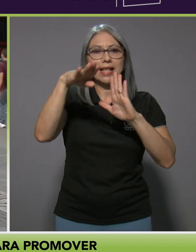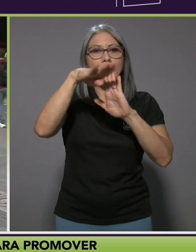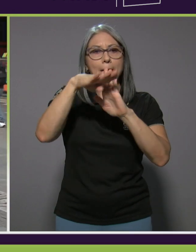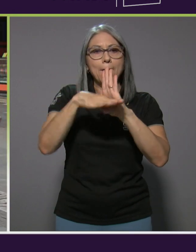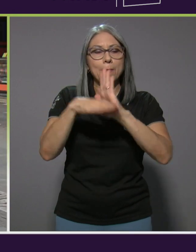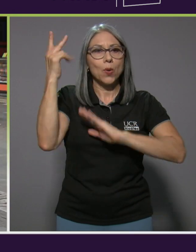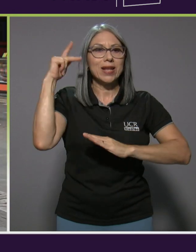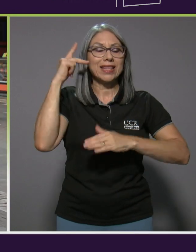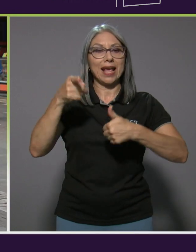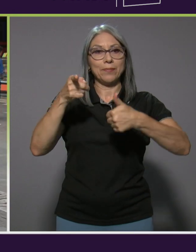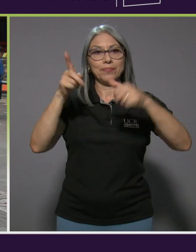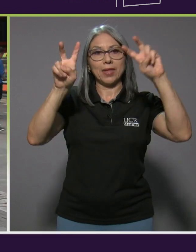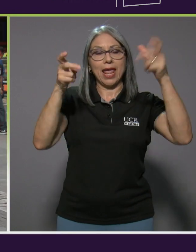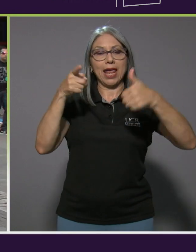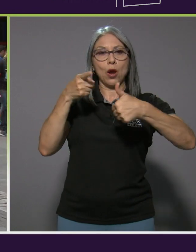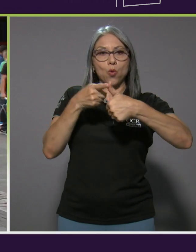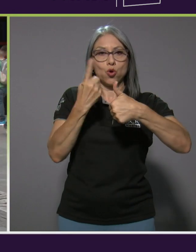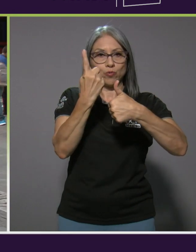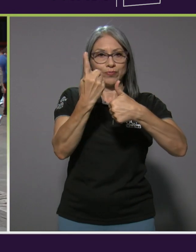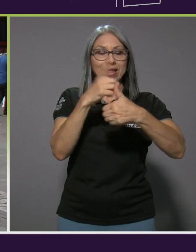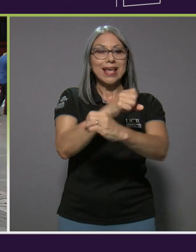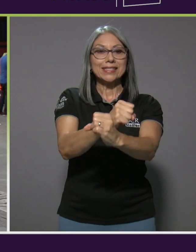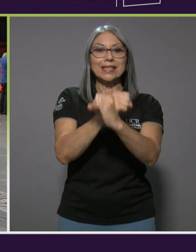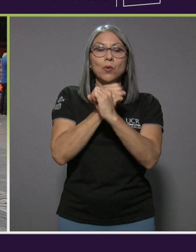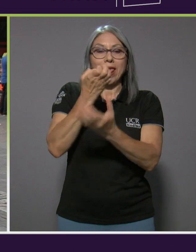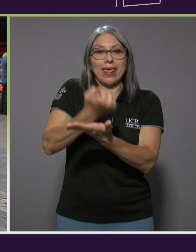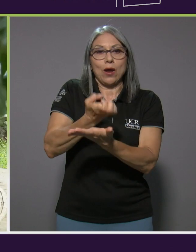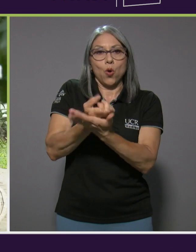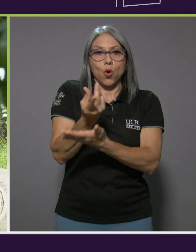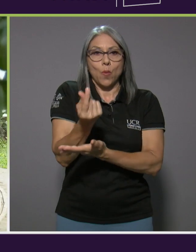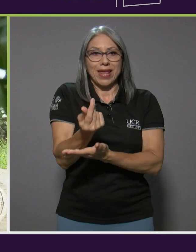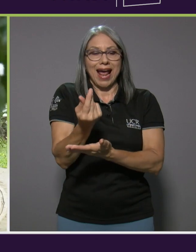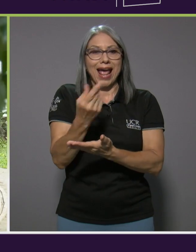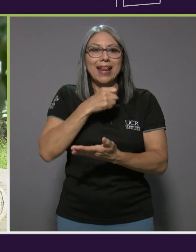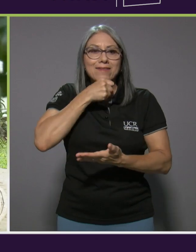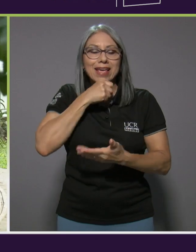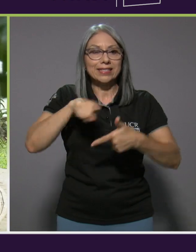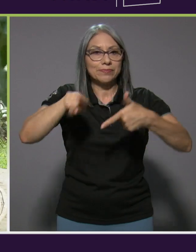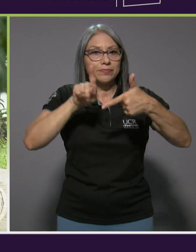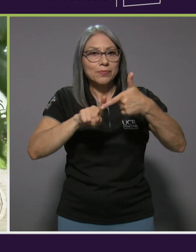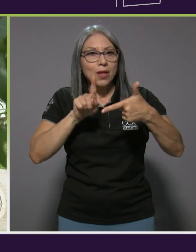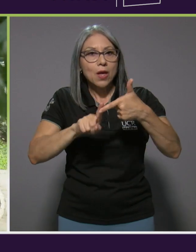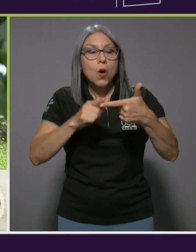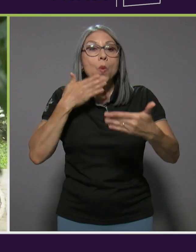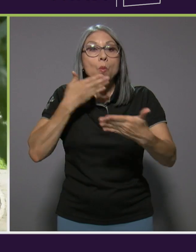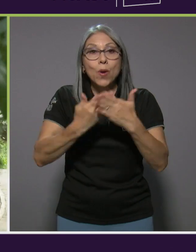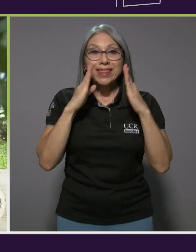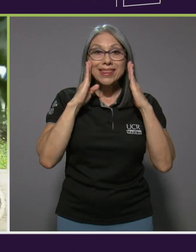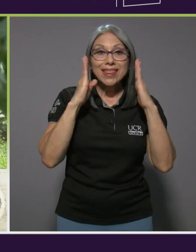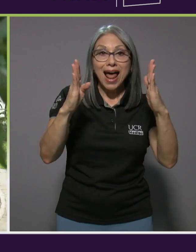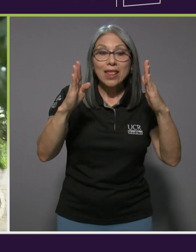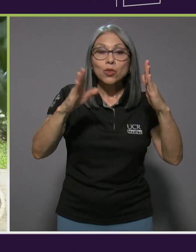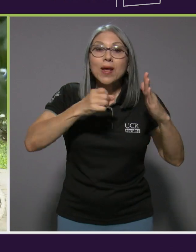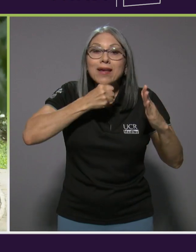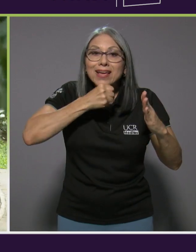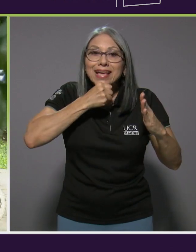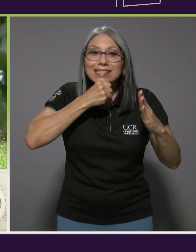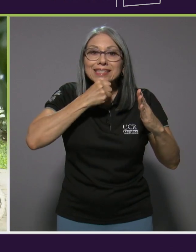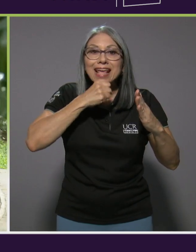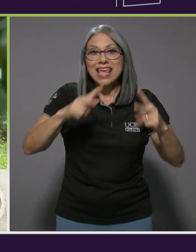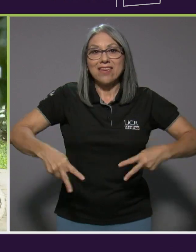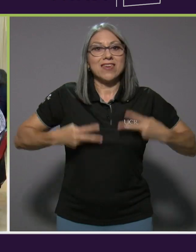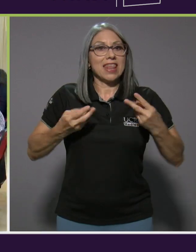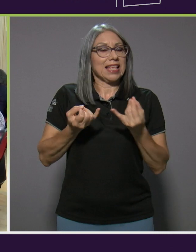Eje 1. Seguridad económica en la vejez. Eje 2. Buen trato en la vejez y vida libre de violencia.